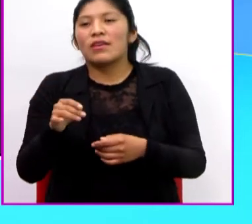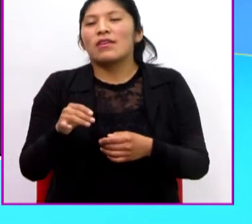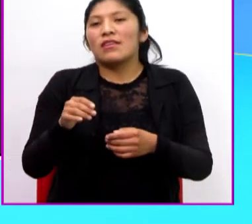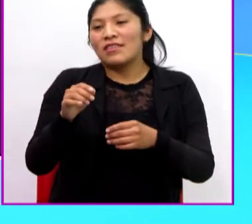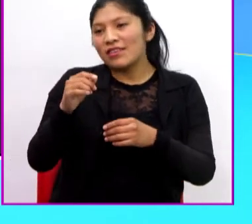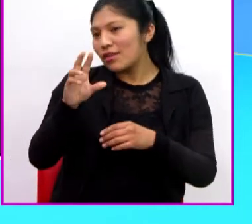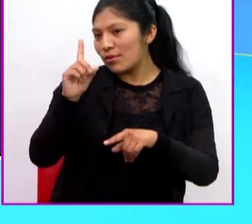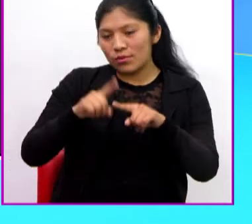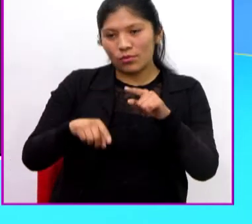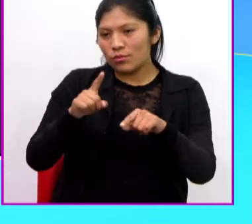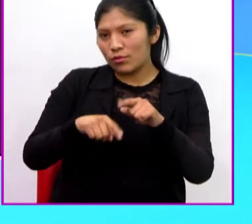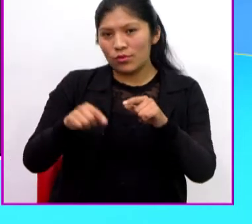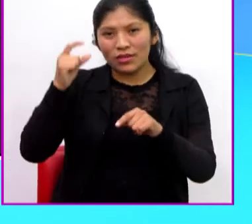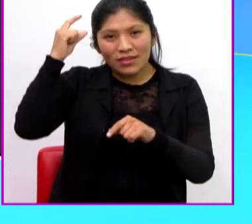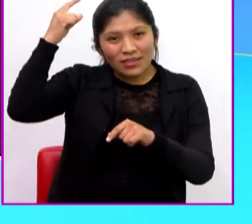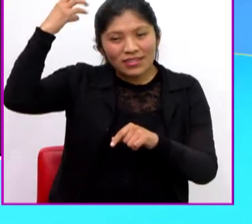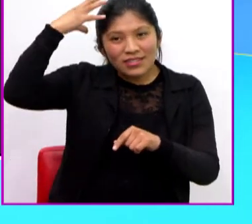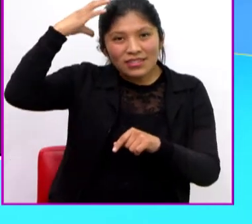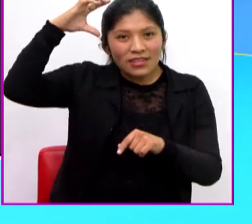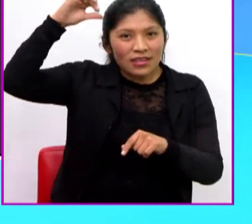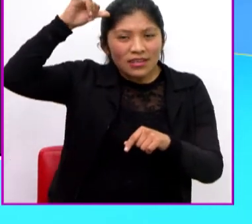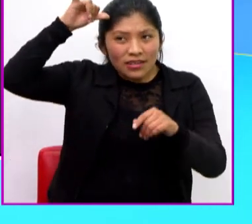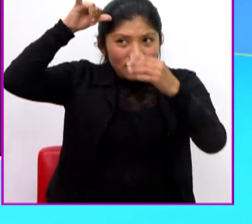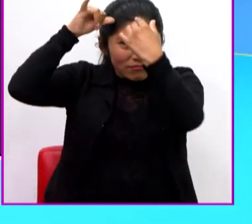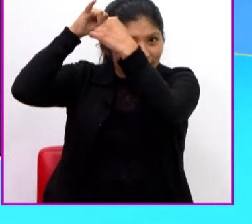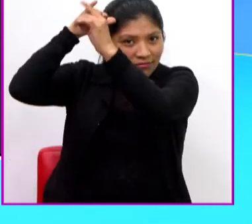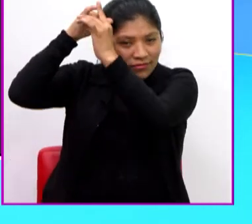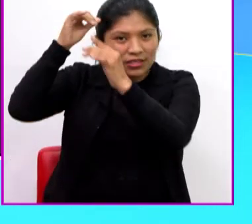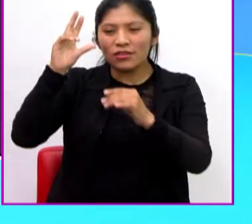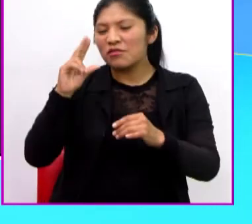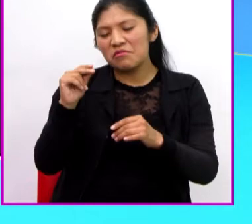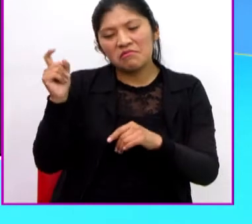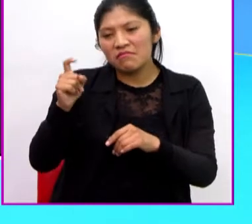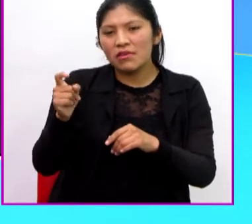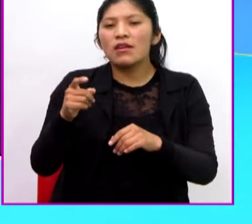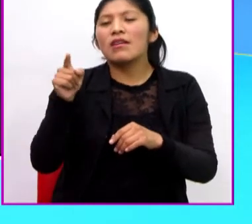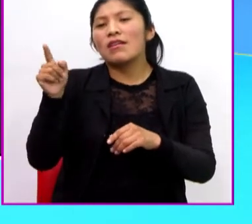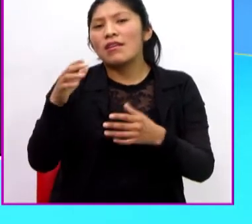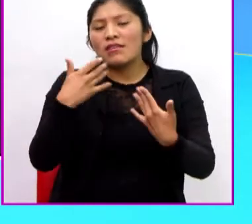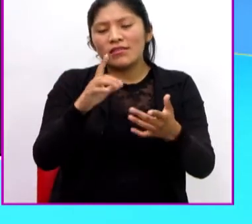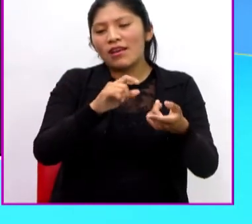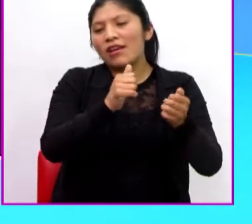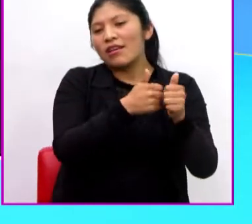MISINCO? No fue necesario. Se hizo novia de un capeador.